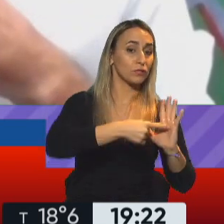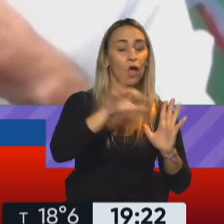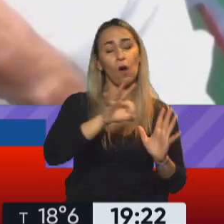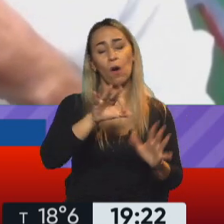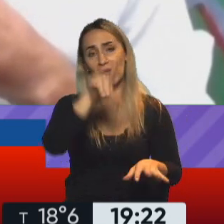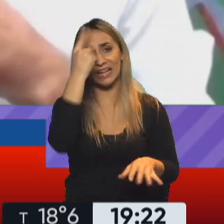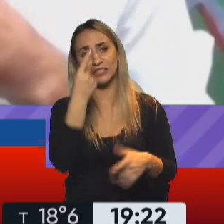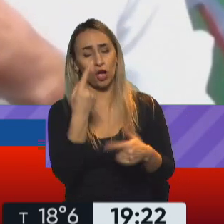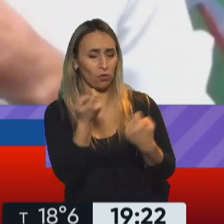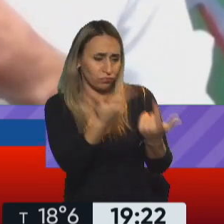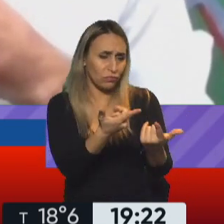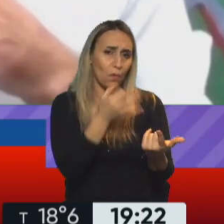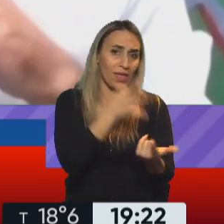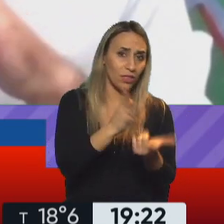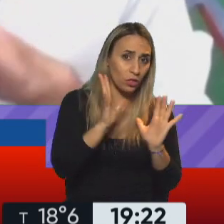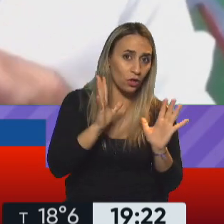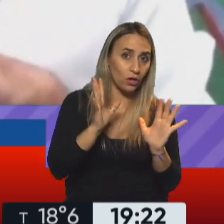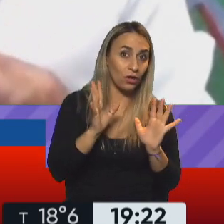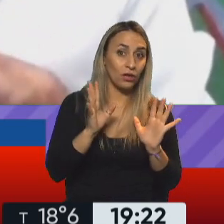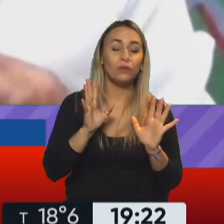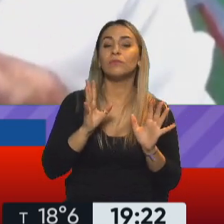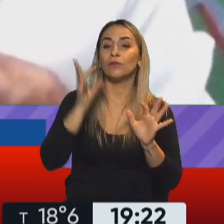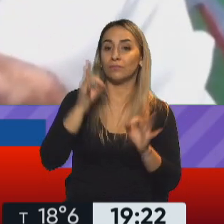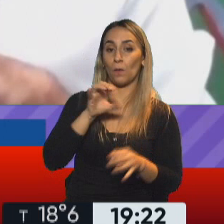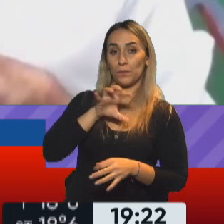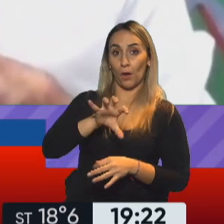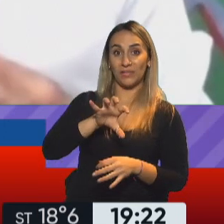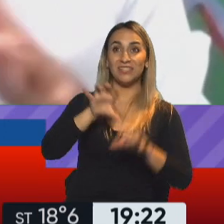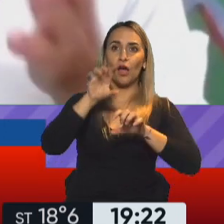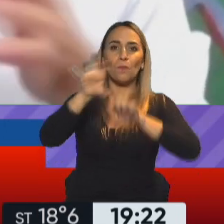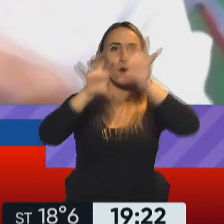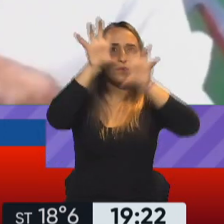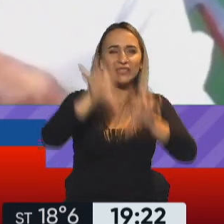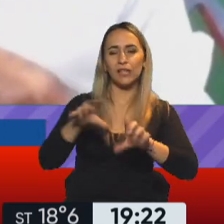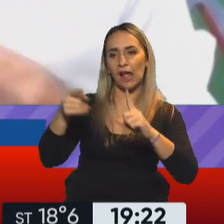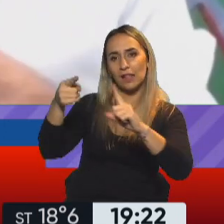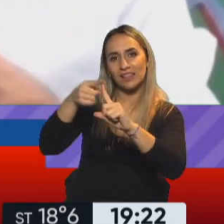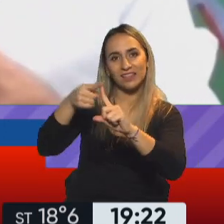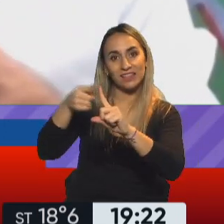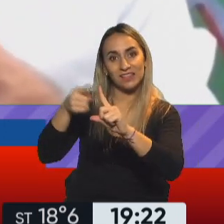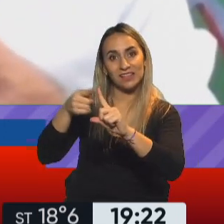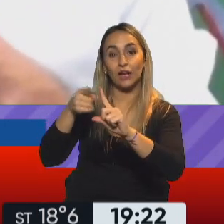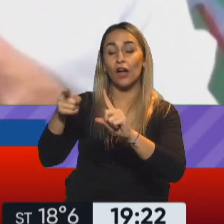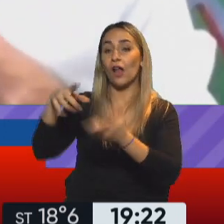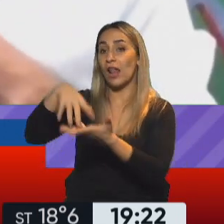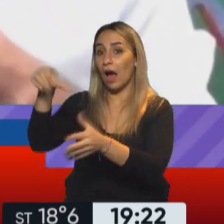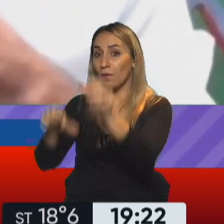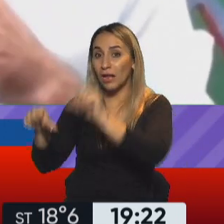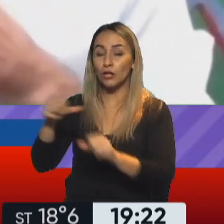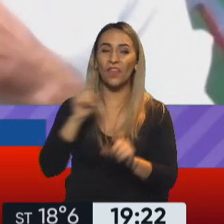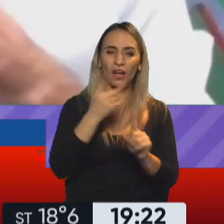Las negociaciones en general de las provincias con los laboratorios son un poco más complejas, como decía el gobernador, porque los